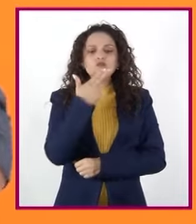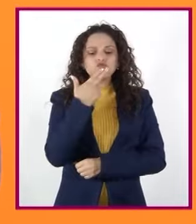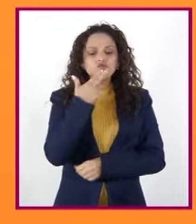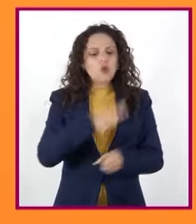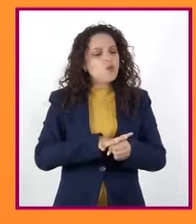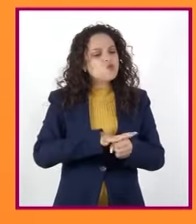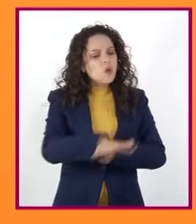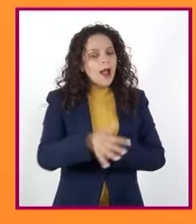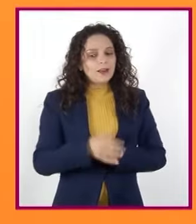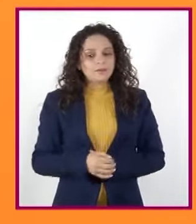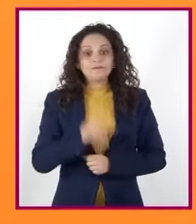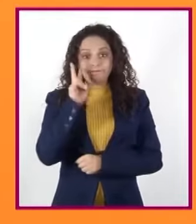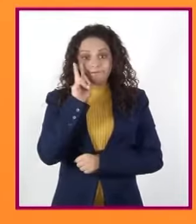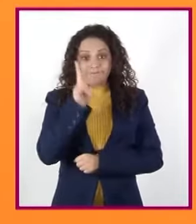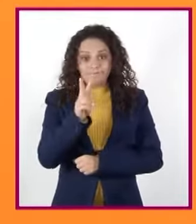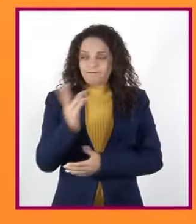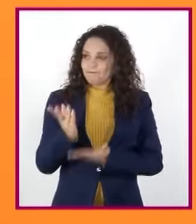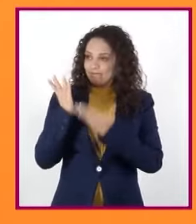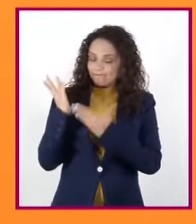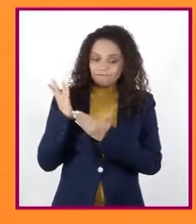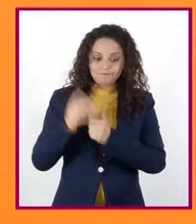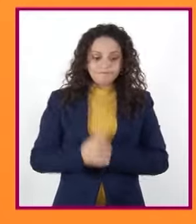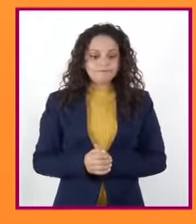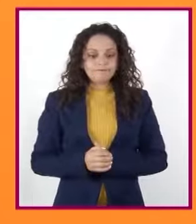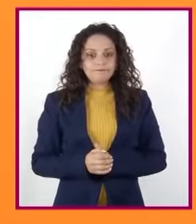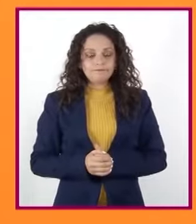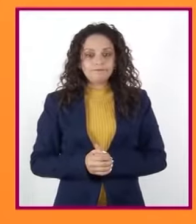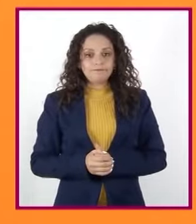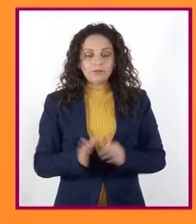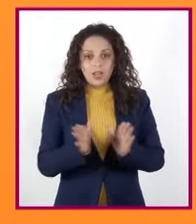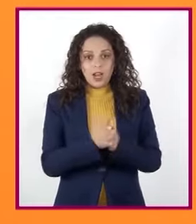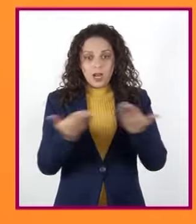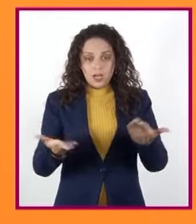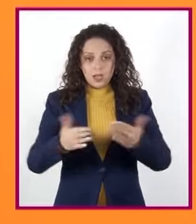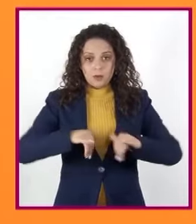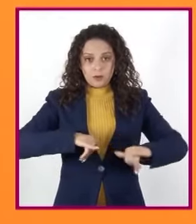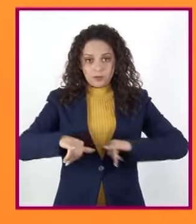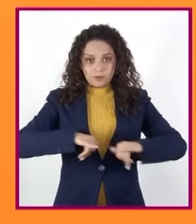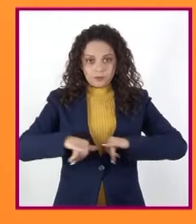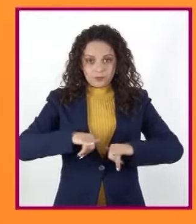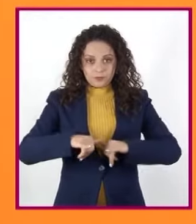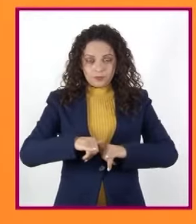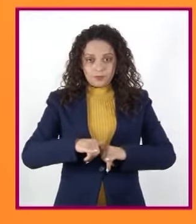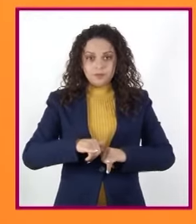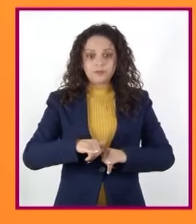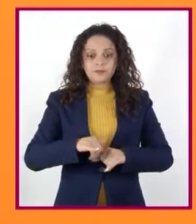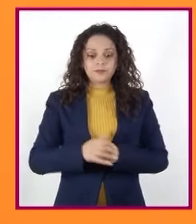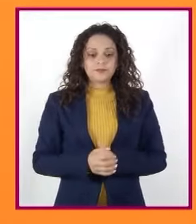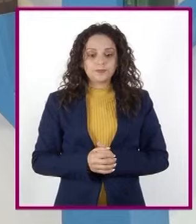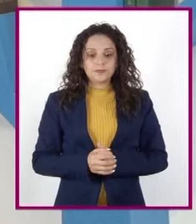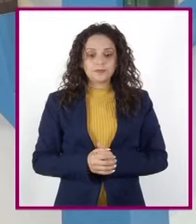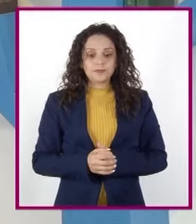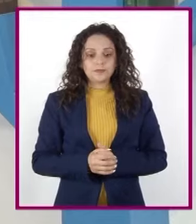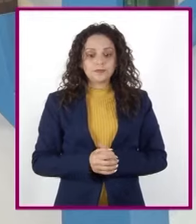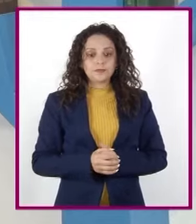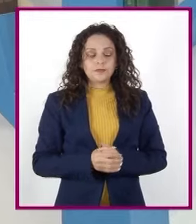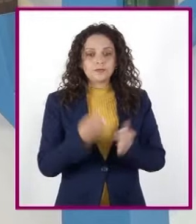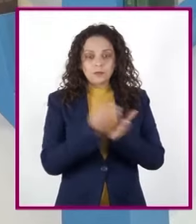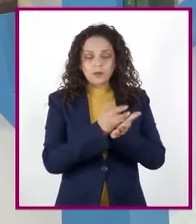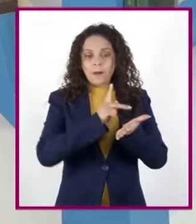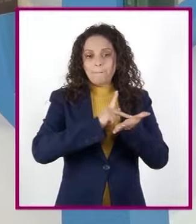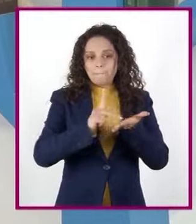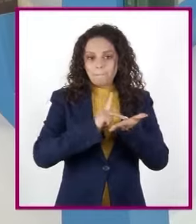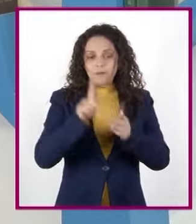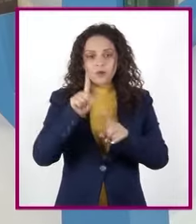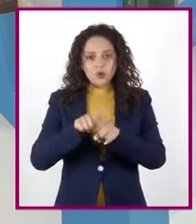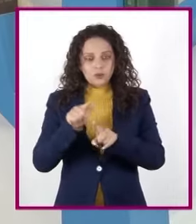sesión son los siguientes. Libro de texto de geografía, libreta, bolígrafos y colores. Registren las ideas